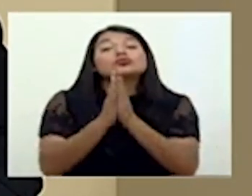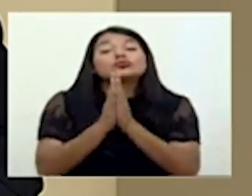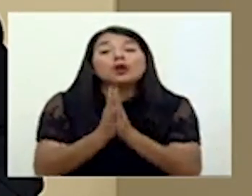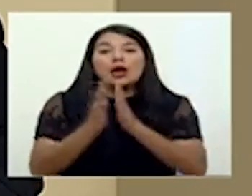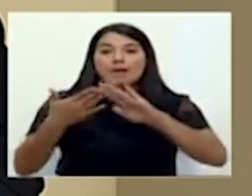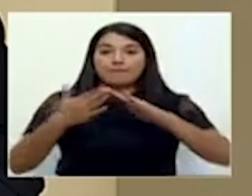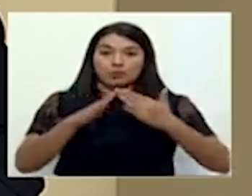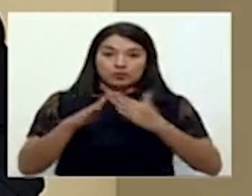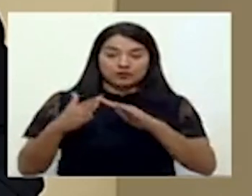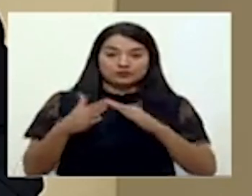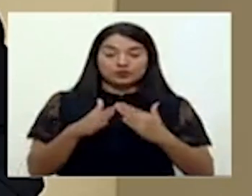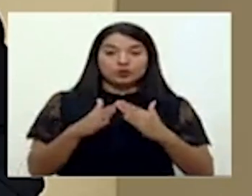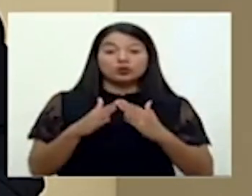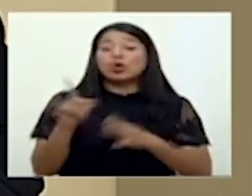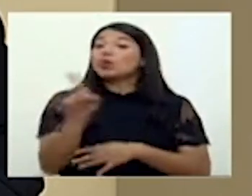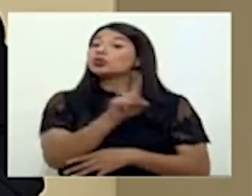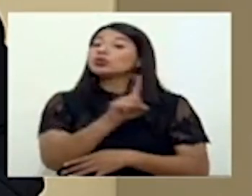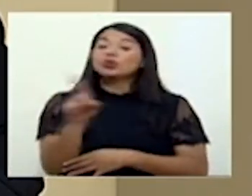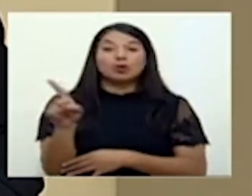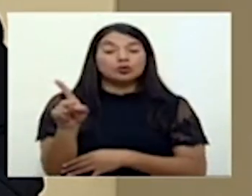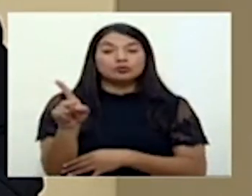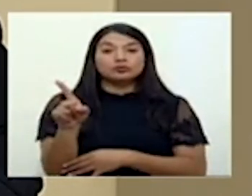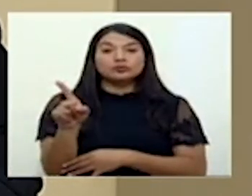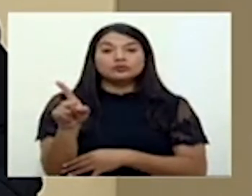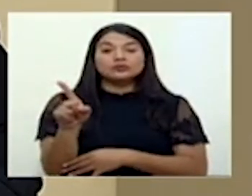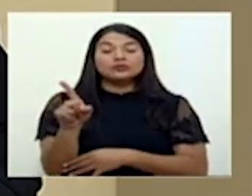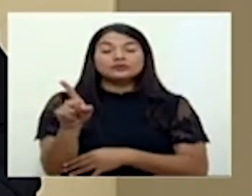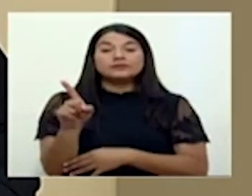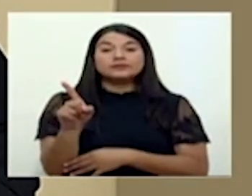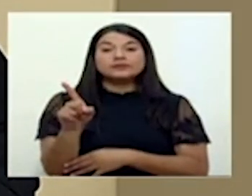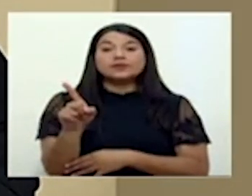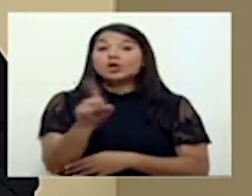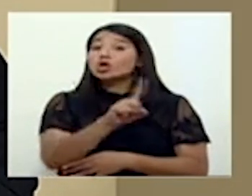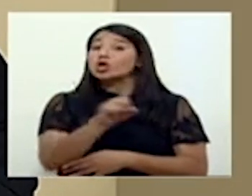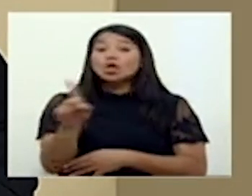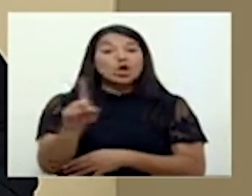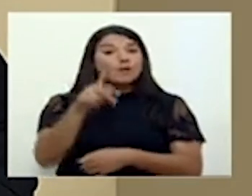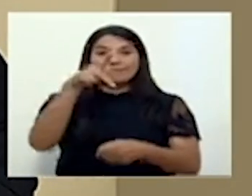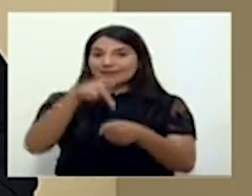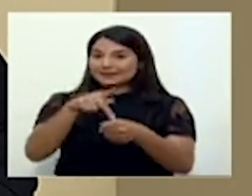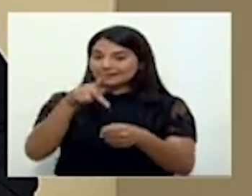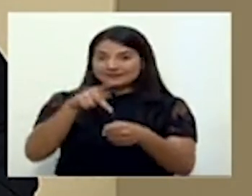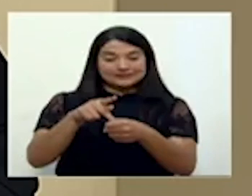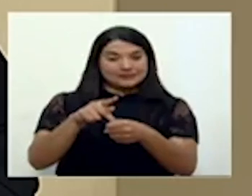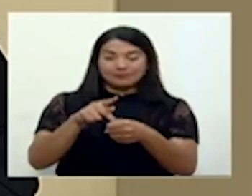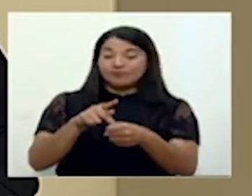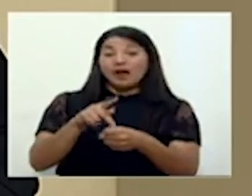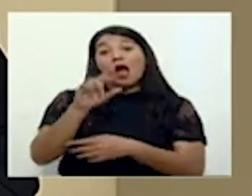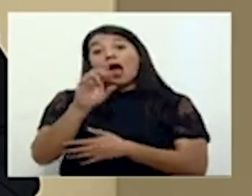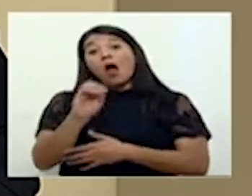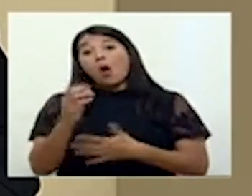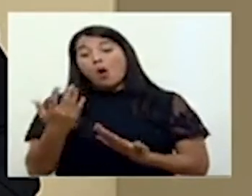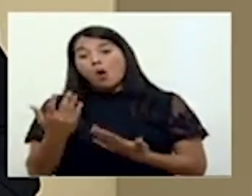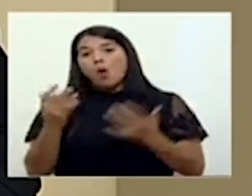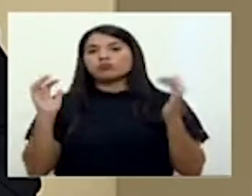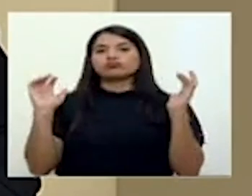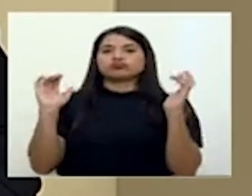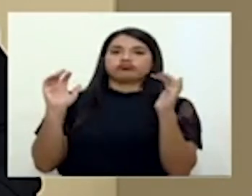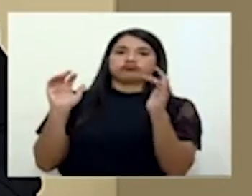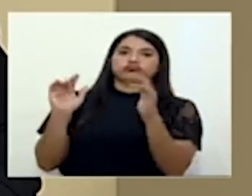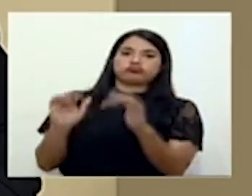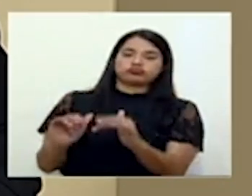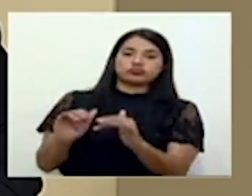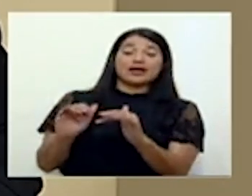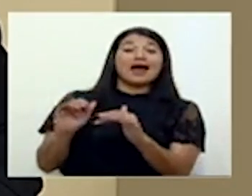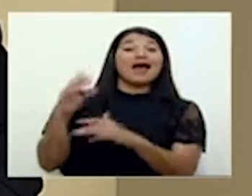a la población no, más bien abstenerse de participar o de generar el acto de